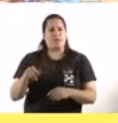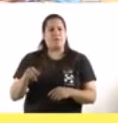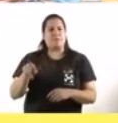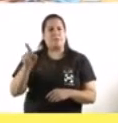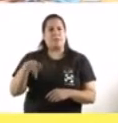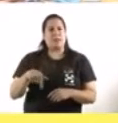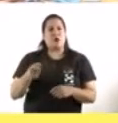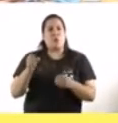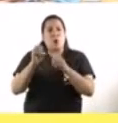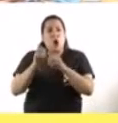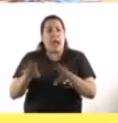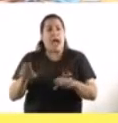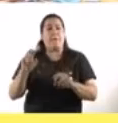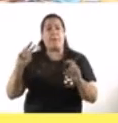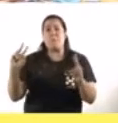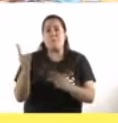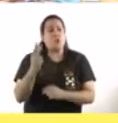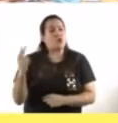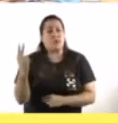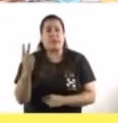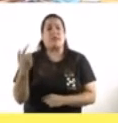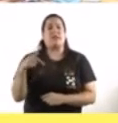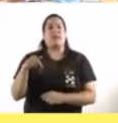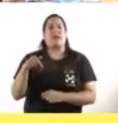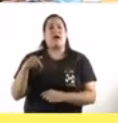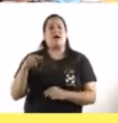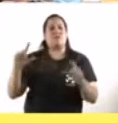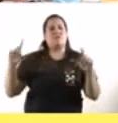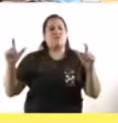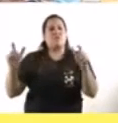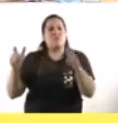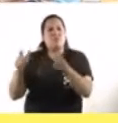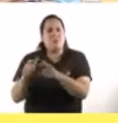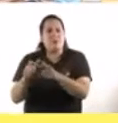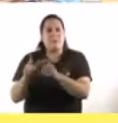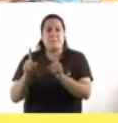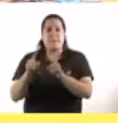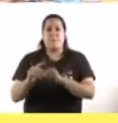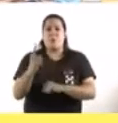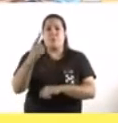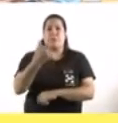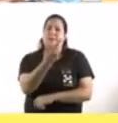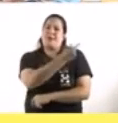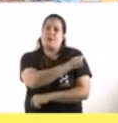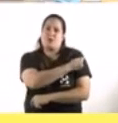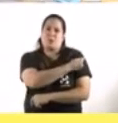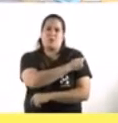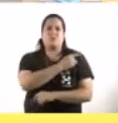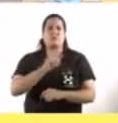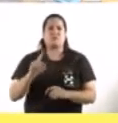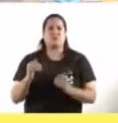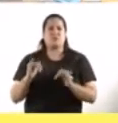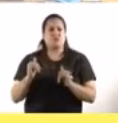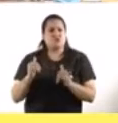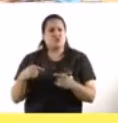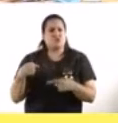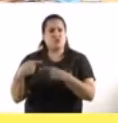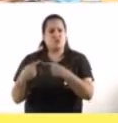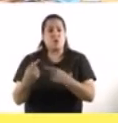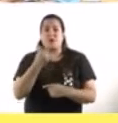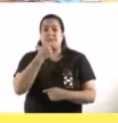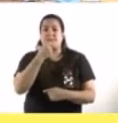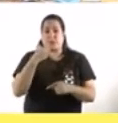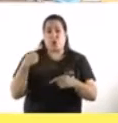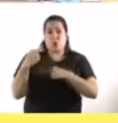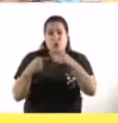enfermedades graves y mortales en una proporción muy alta inclusive con la primera dosis así que esperamos que en la medida que podamos progresar con la vacunación